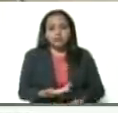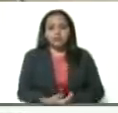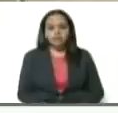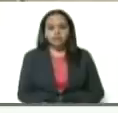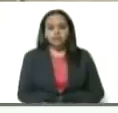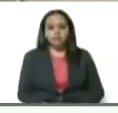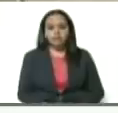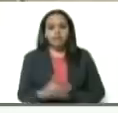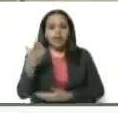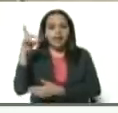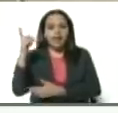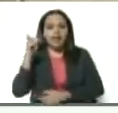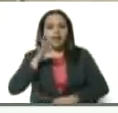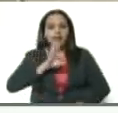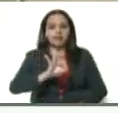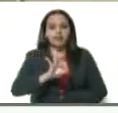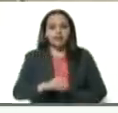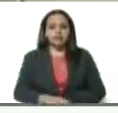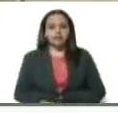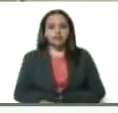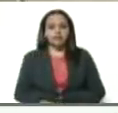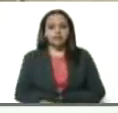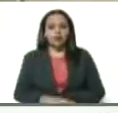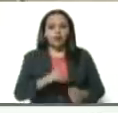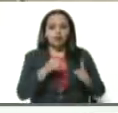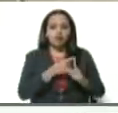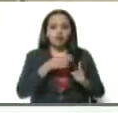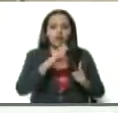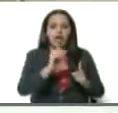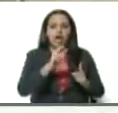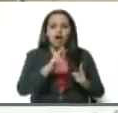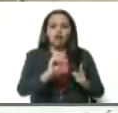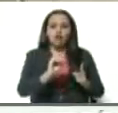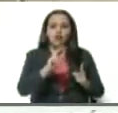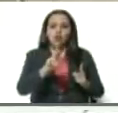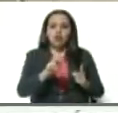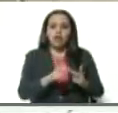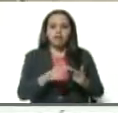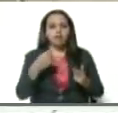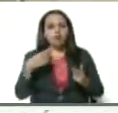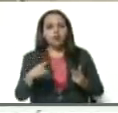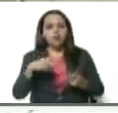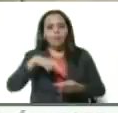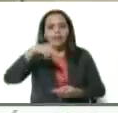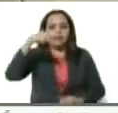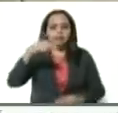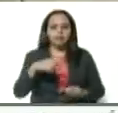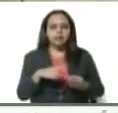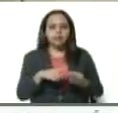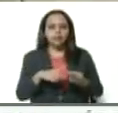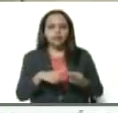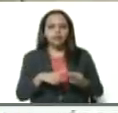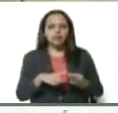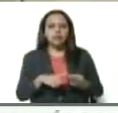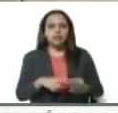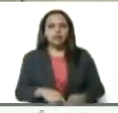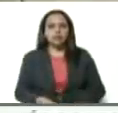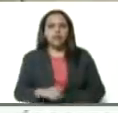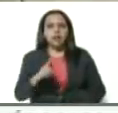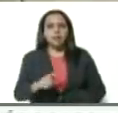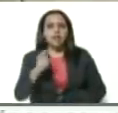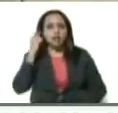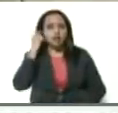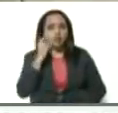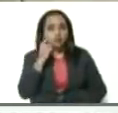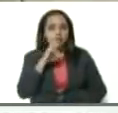En Lara. Tres casos. Uno de Carora. municipio de Torres. Otro de Barquisimeto. En el estado Sucre. Que también tenemos un